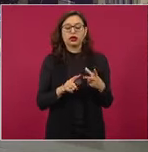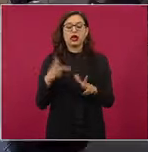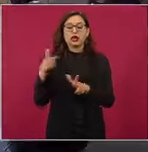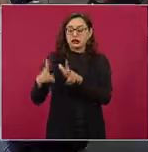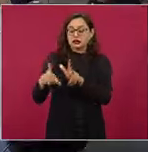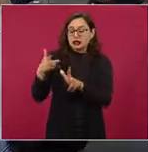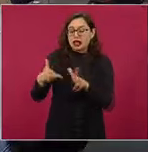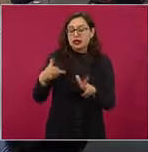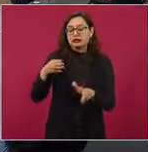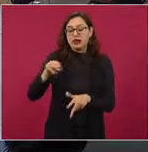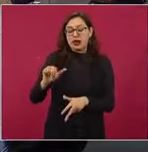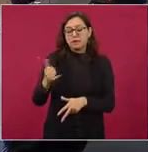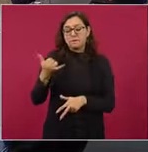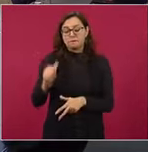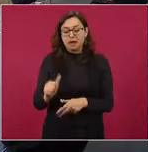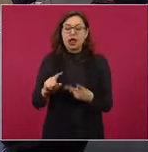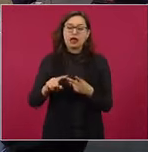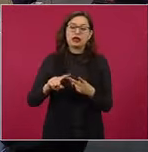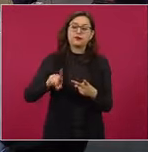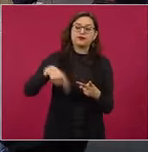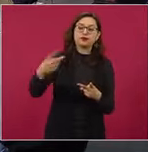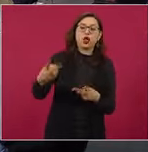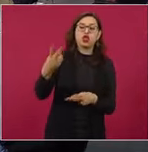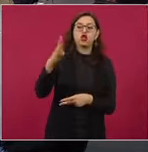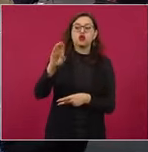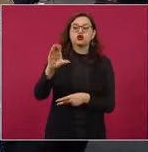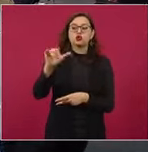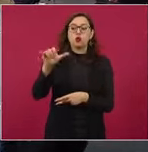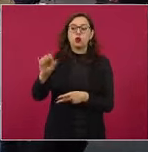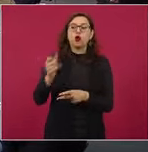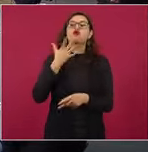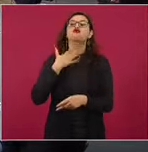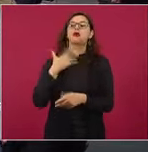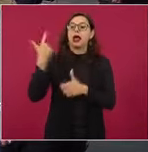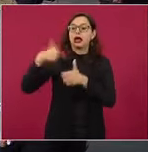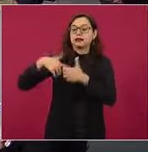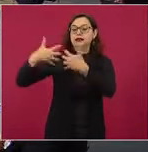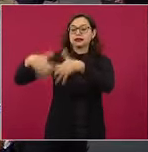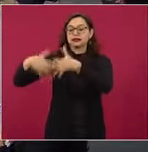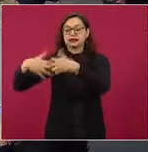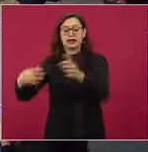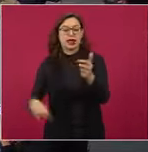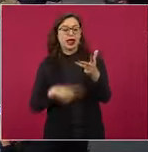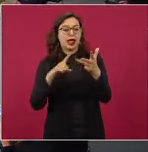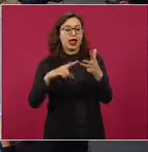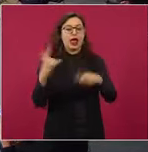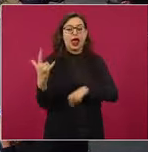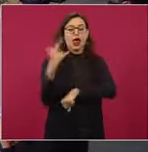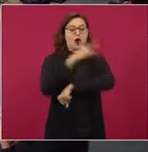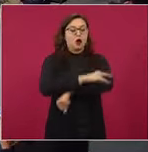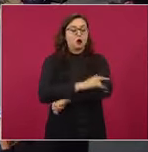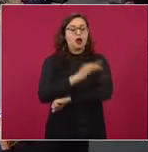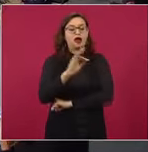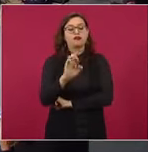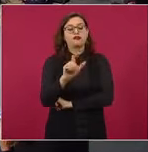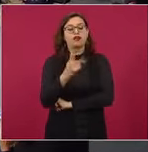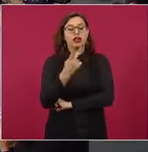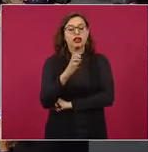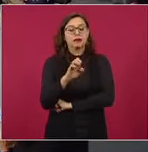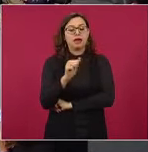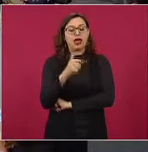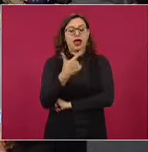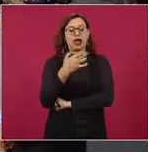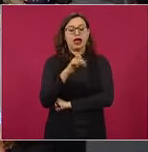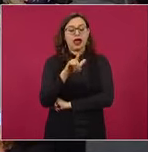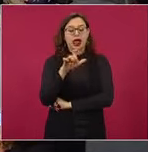Tren Maya, la refinería de Dos Bocas, el aeropuerto Felipe Ángeles, todas estas obras han presentado, ha